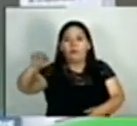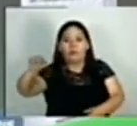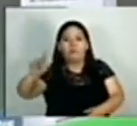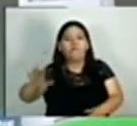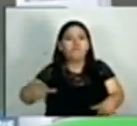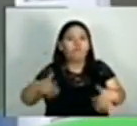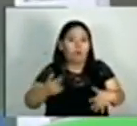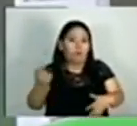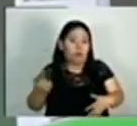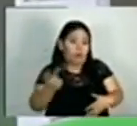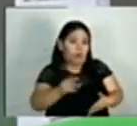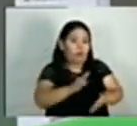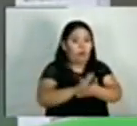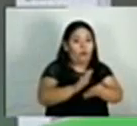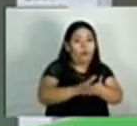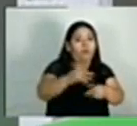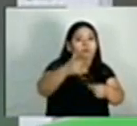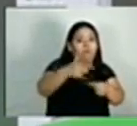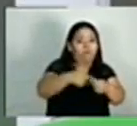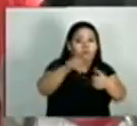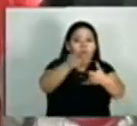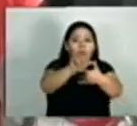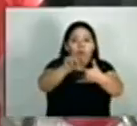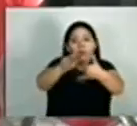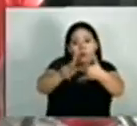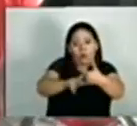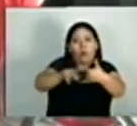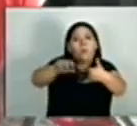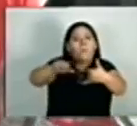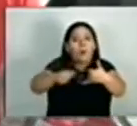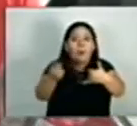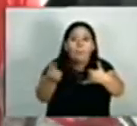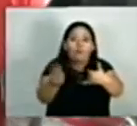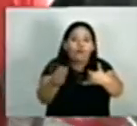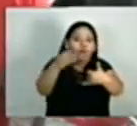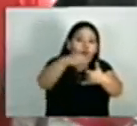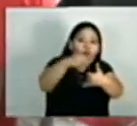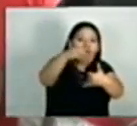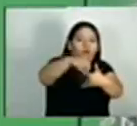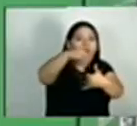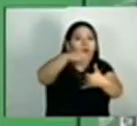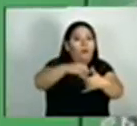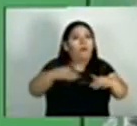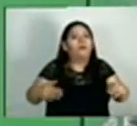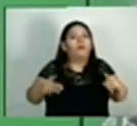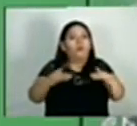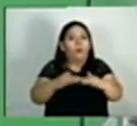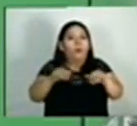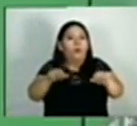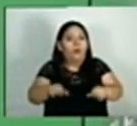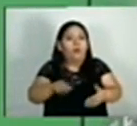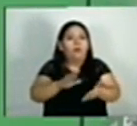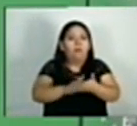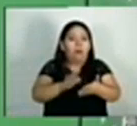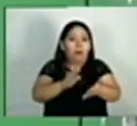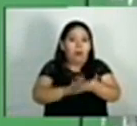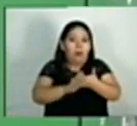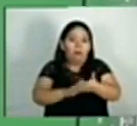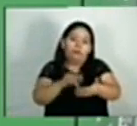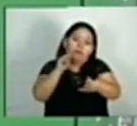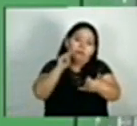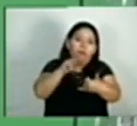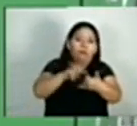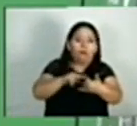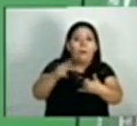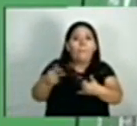ahora los clientes y usuarios de la aplicación, además de acumular puntos en cada compra, también podrán pagar de manera directa a través